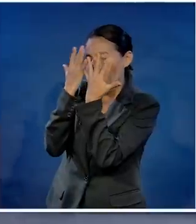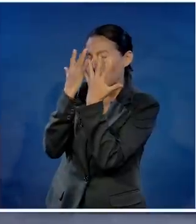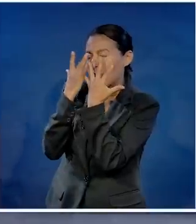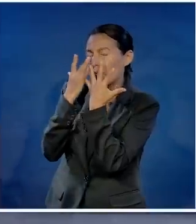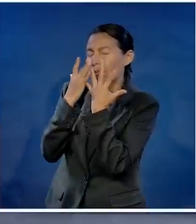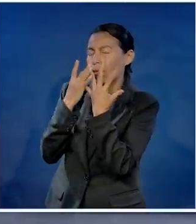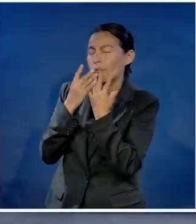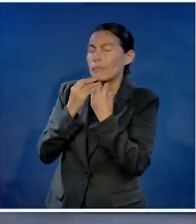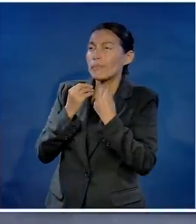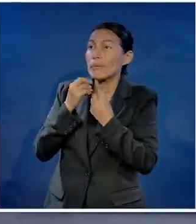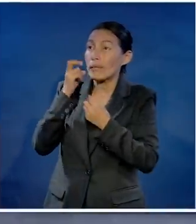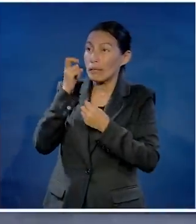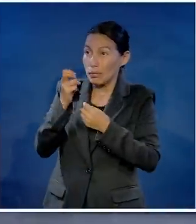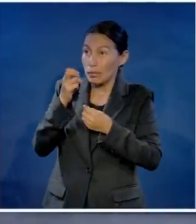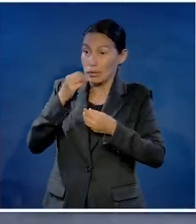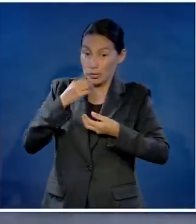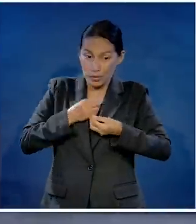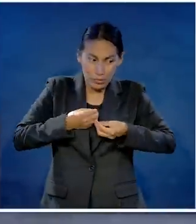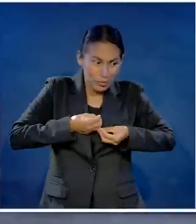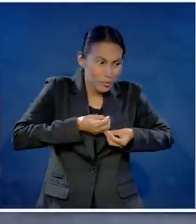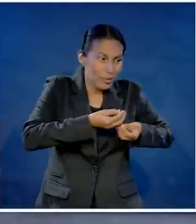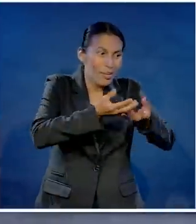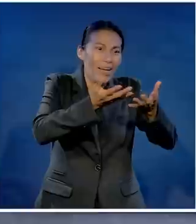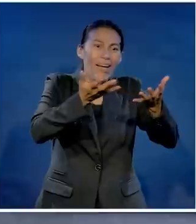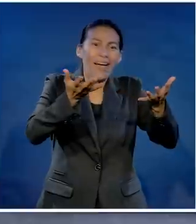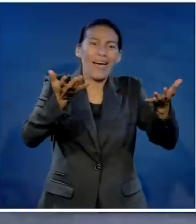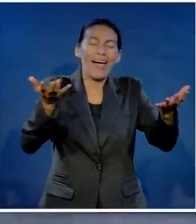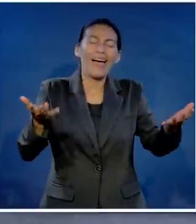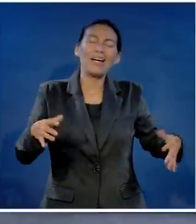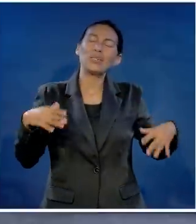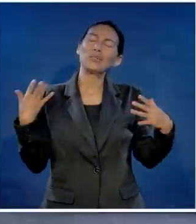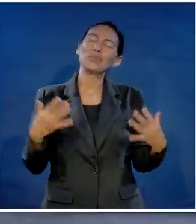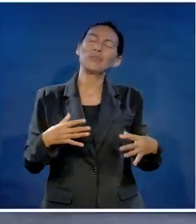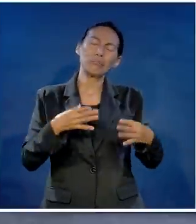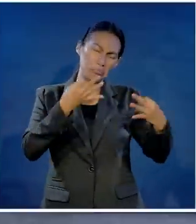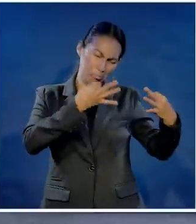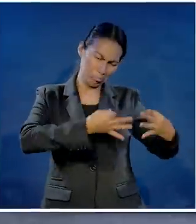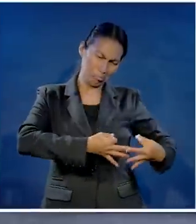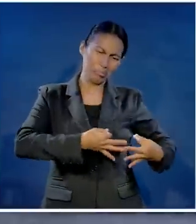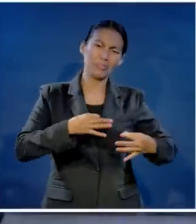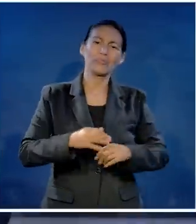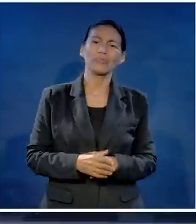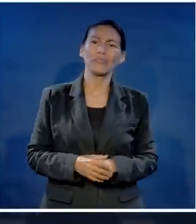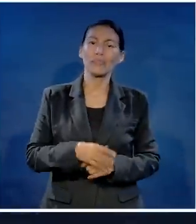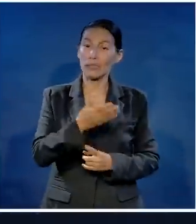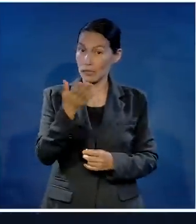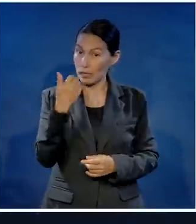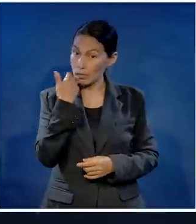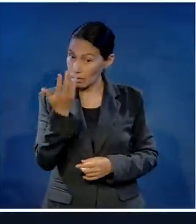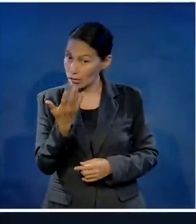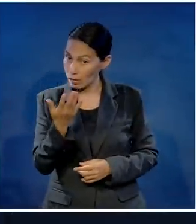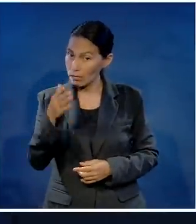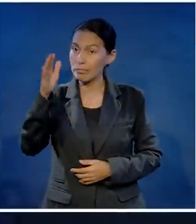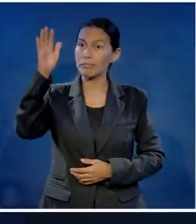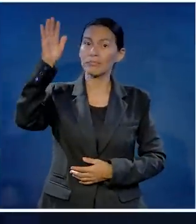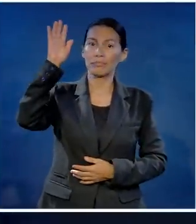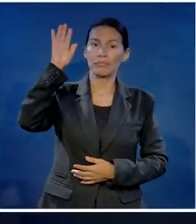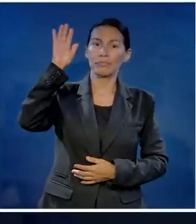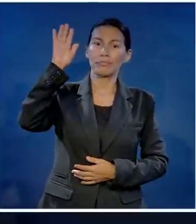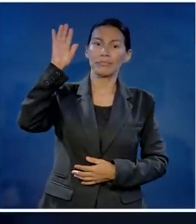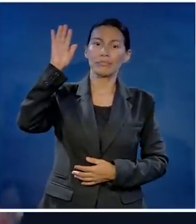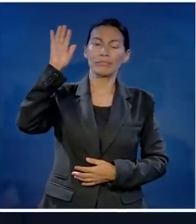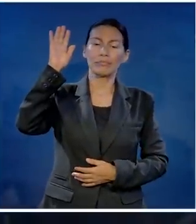algo quiero que Jesucristo me llene esta noche alguien quiere decirle eso al Señor póngase en pie si usted quisiera